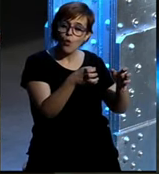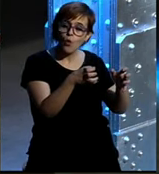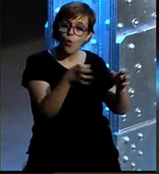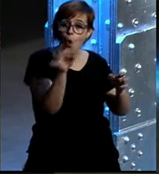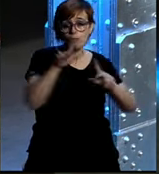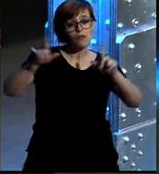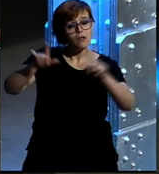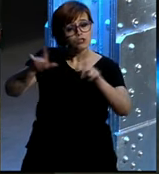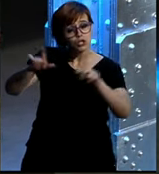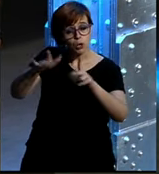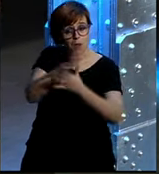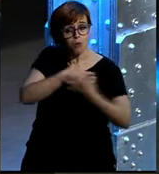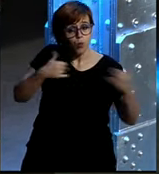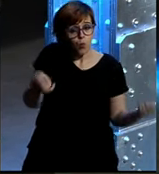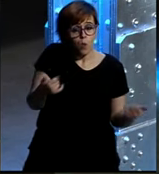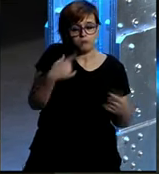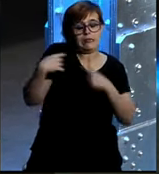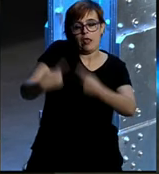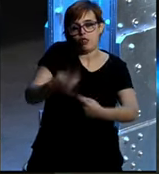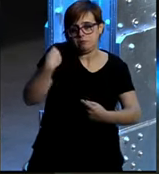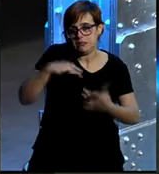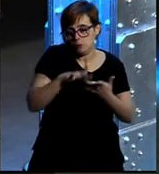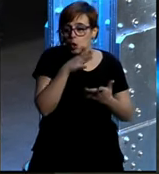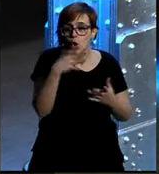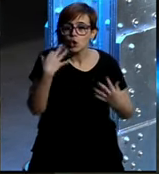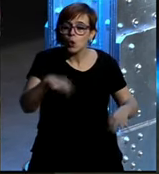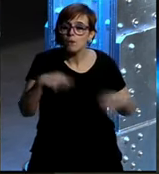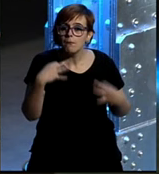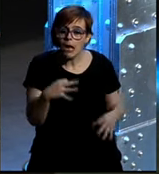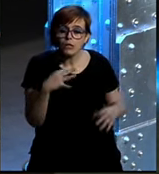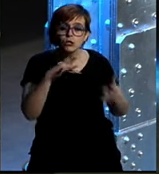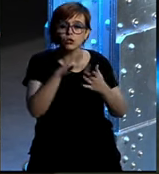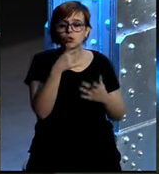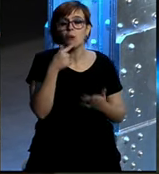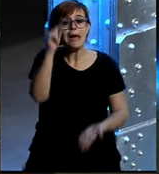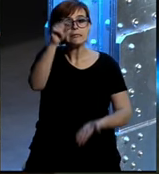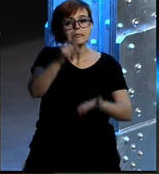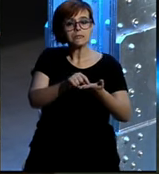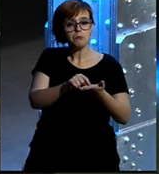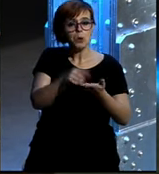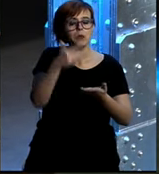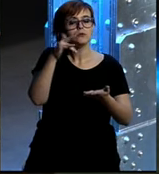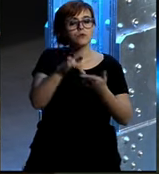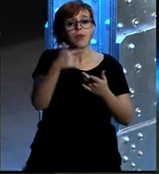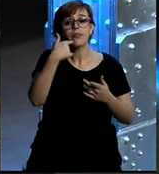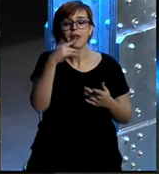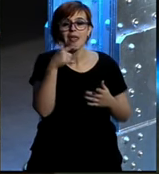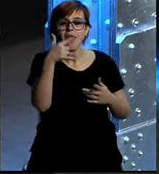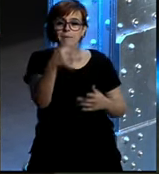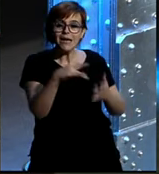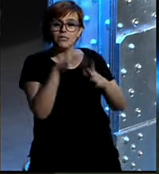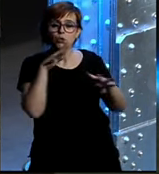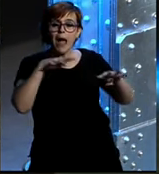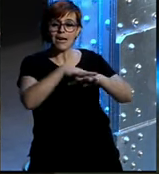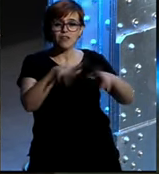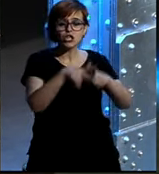en la televisión en cualquiera de los medios tradicionales de cada cierto tiempo van diciendo y los mensajes en la